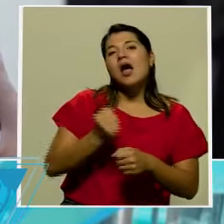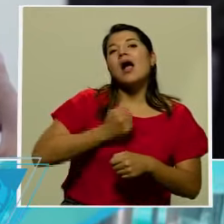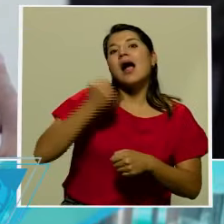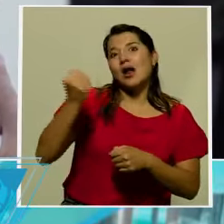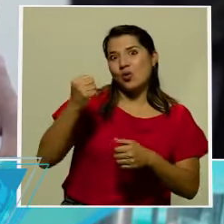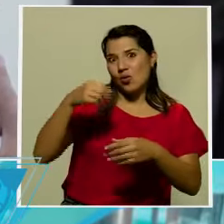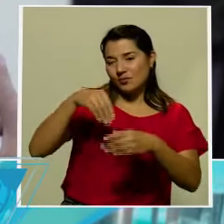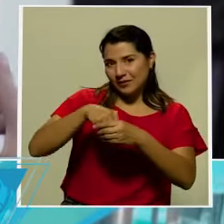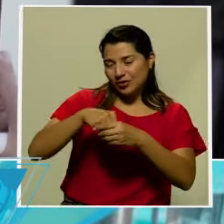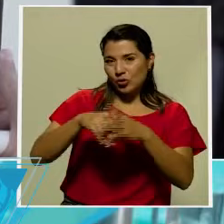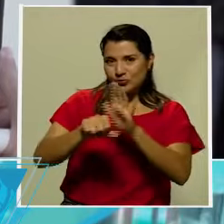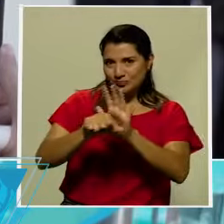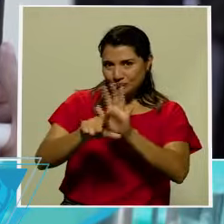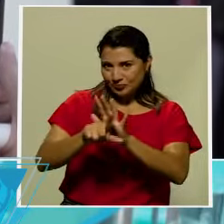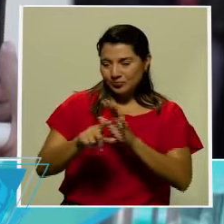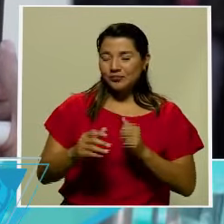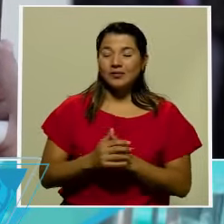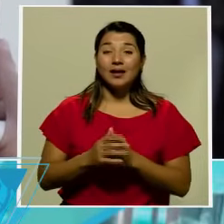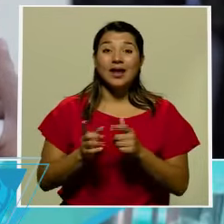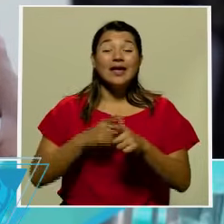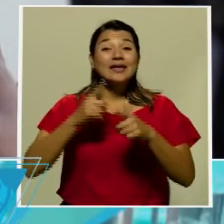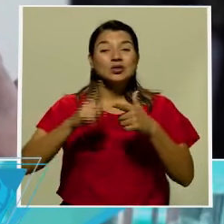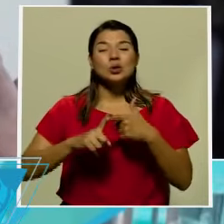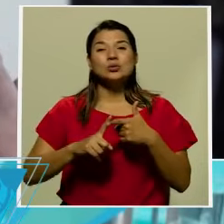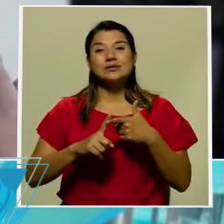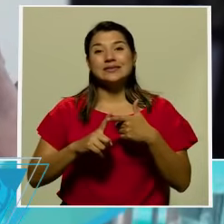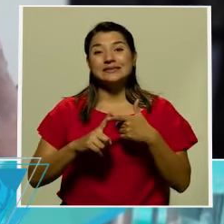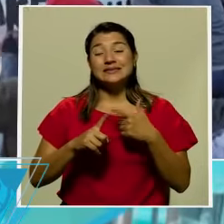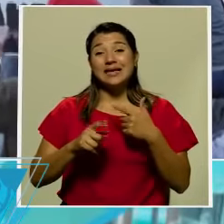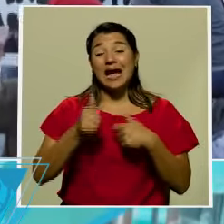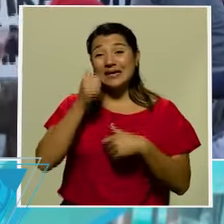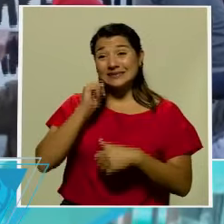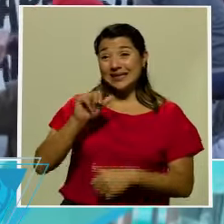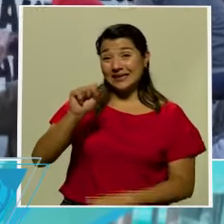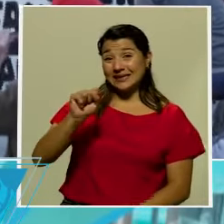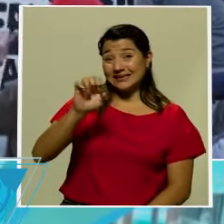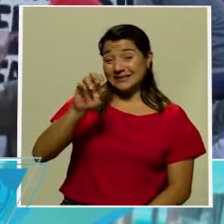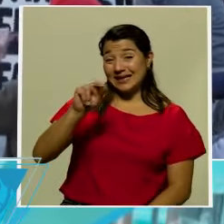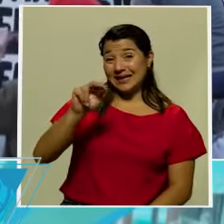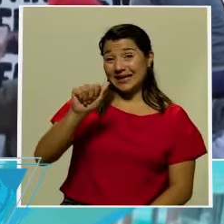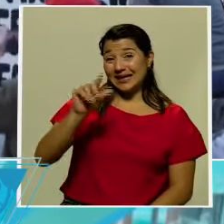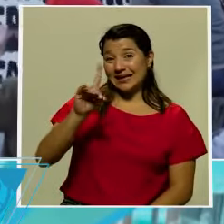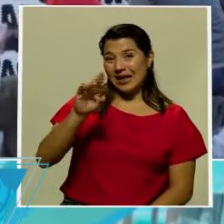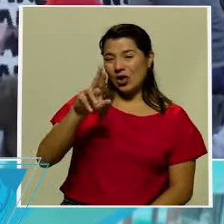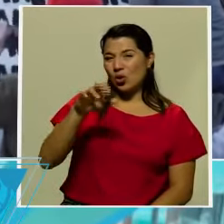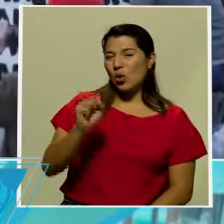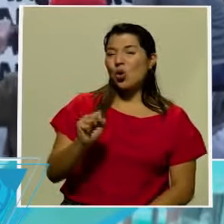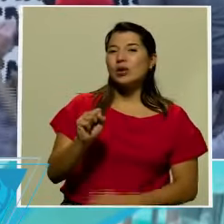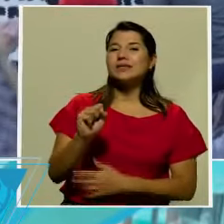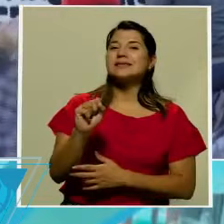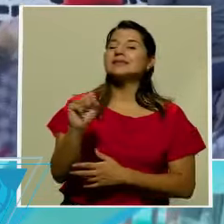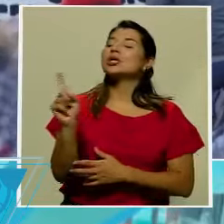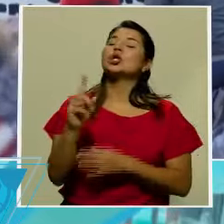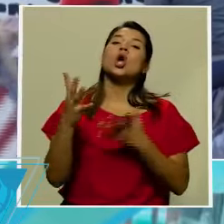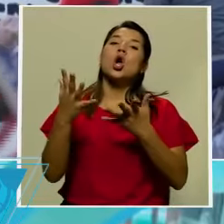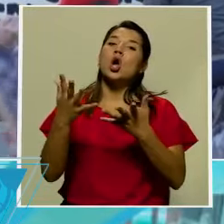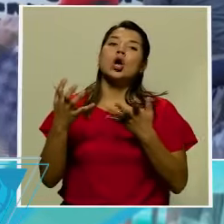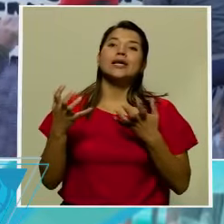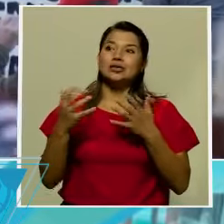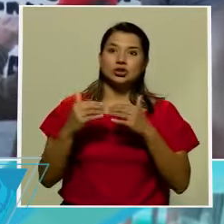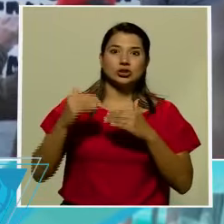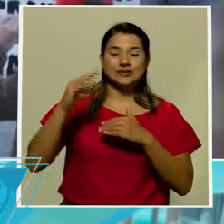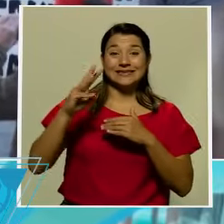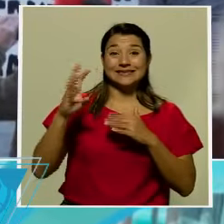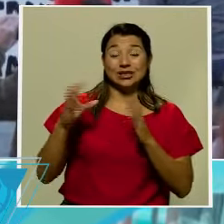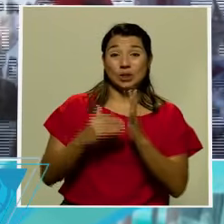de ayer en parte fue definida por la negativa de los senadores republicanos a un cheque de estímulo mayor a los 600 dólares que ya se emitió y